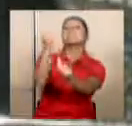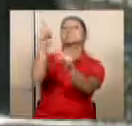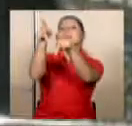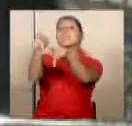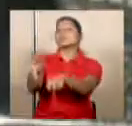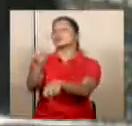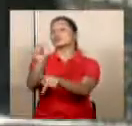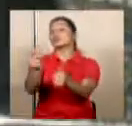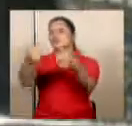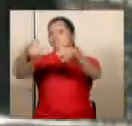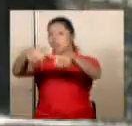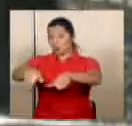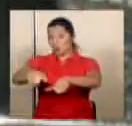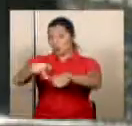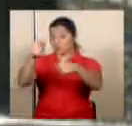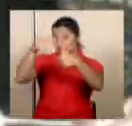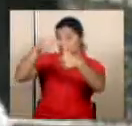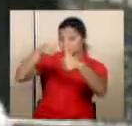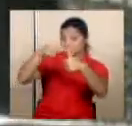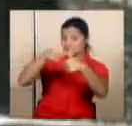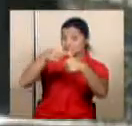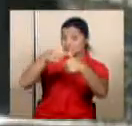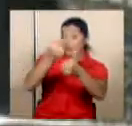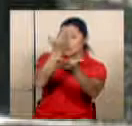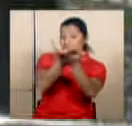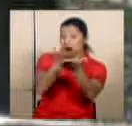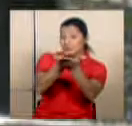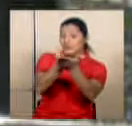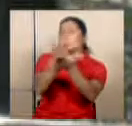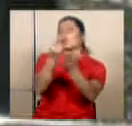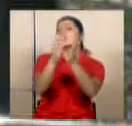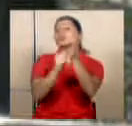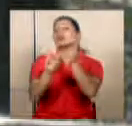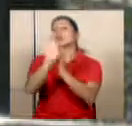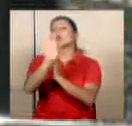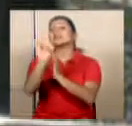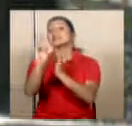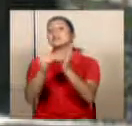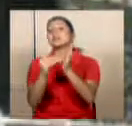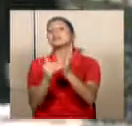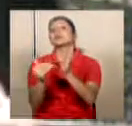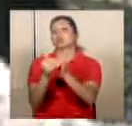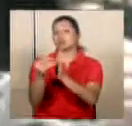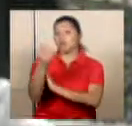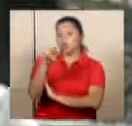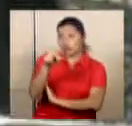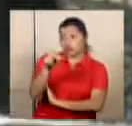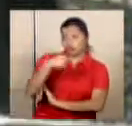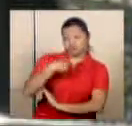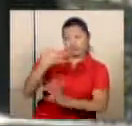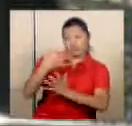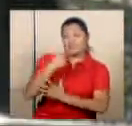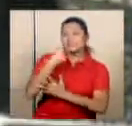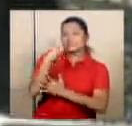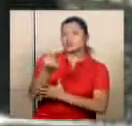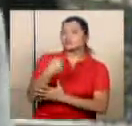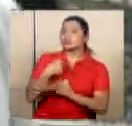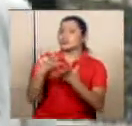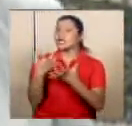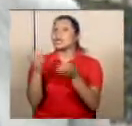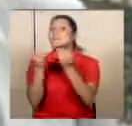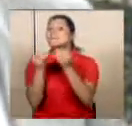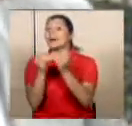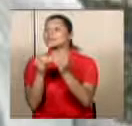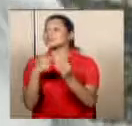al dictamen de mayoría que planteaba recortes por 97 mil millones de colones. Debo decir que yo quería más,